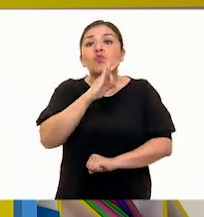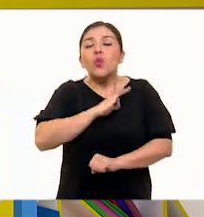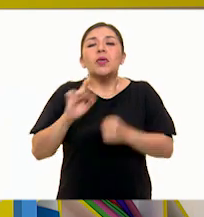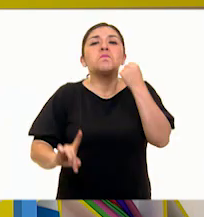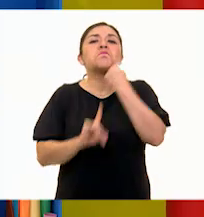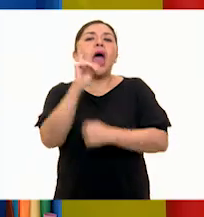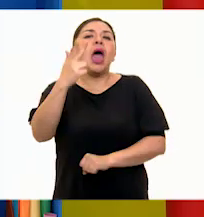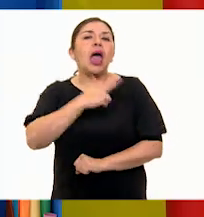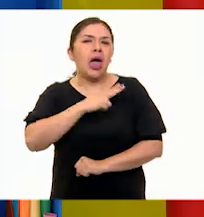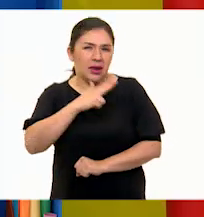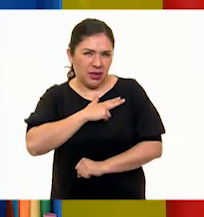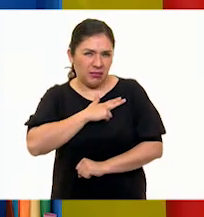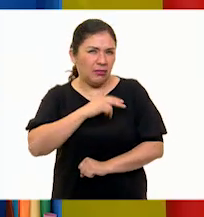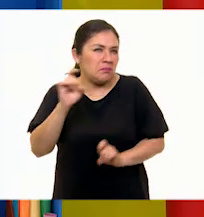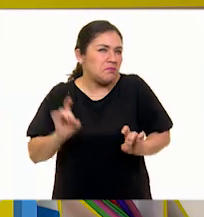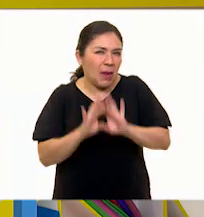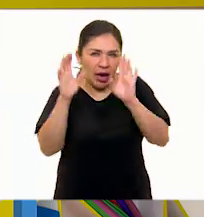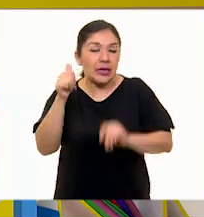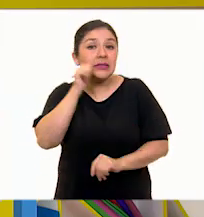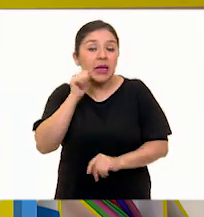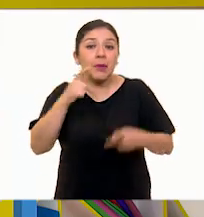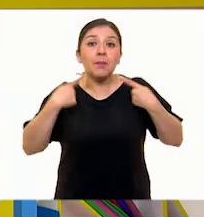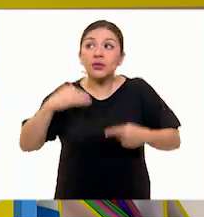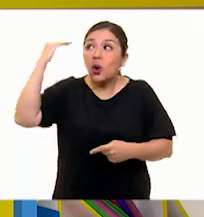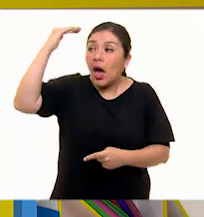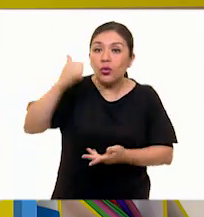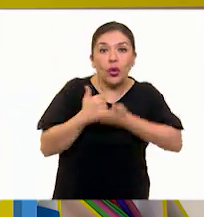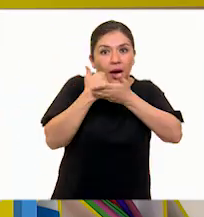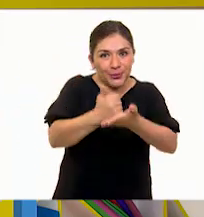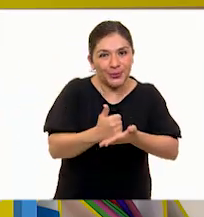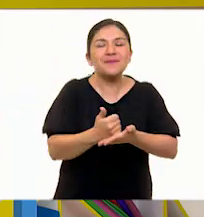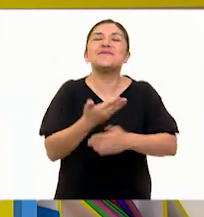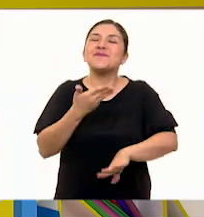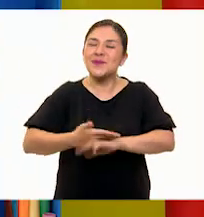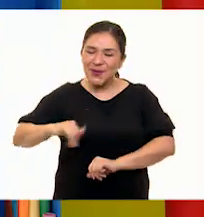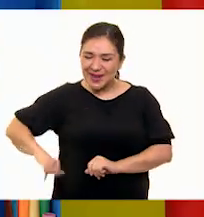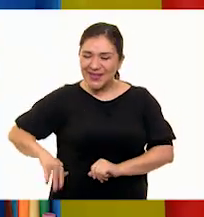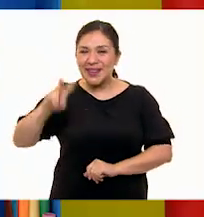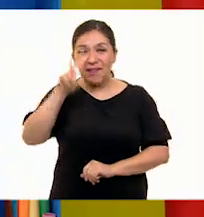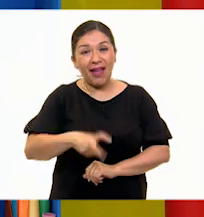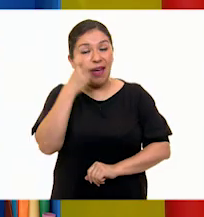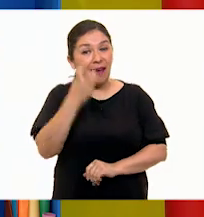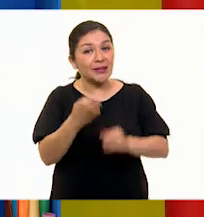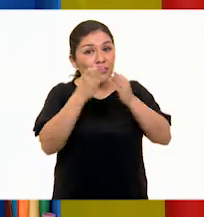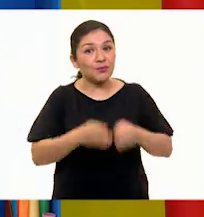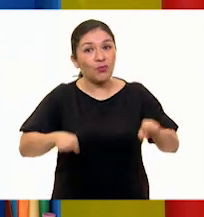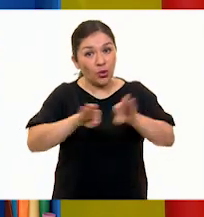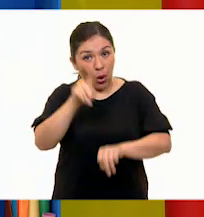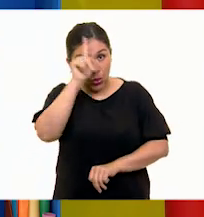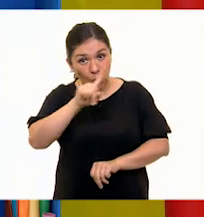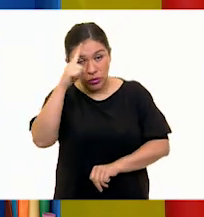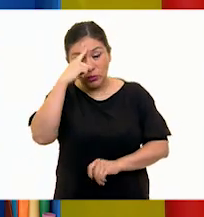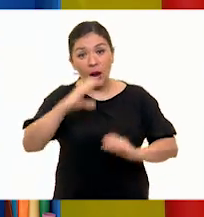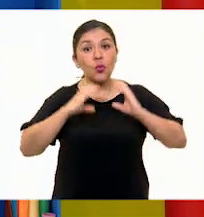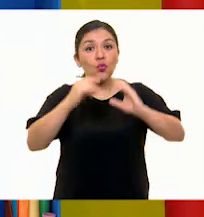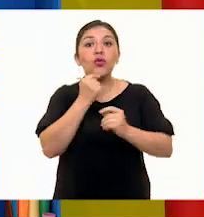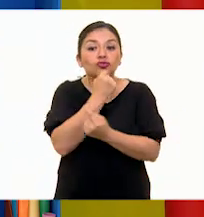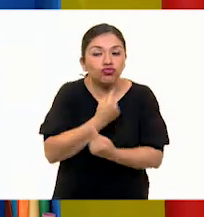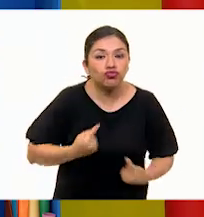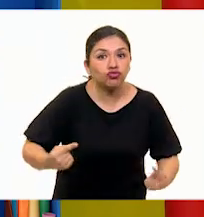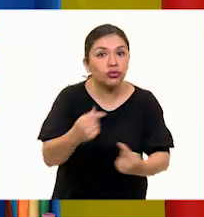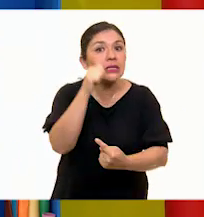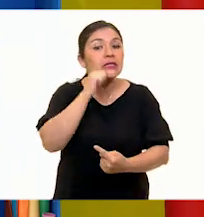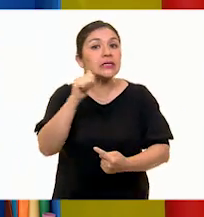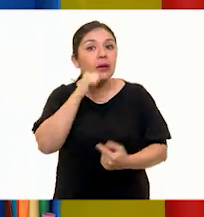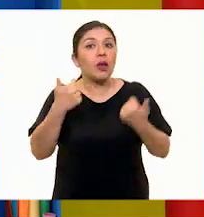lastimarnos. Entonces, siempre con la supervisión de alguien. ¡Ay, qué interesante! Y qué importante es que cuidemos a nuestros niños pequeños que